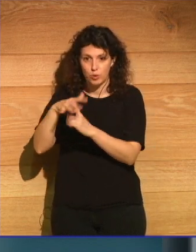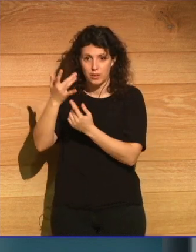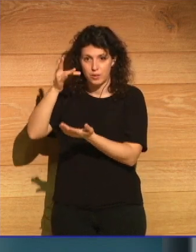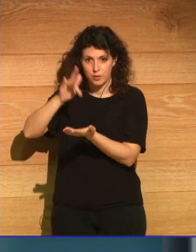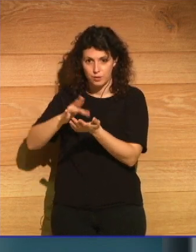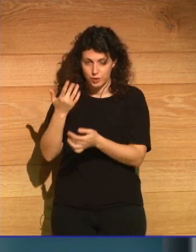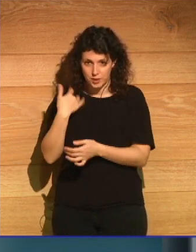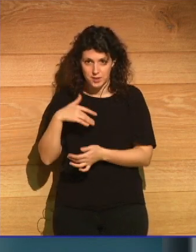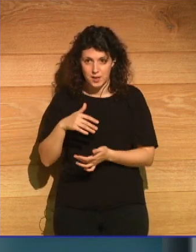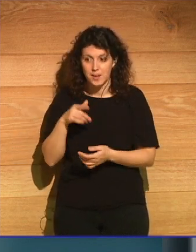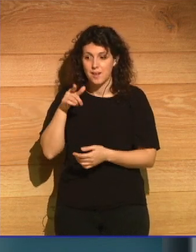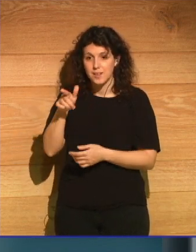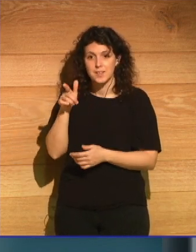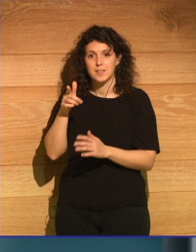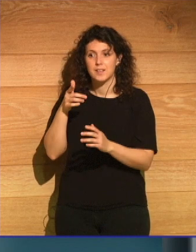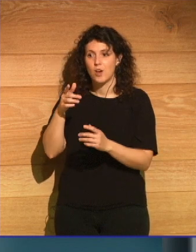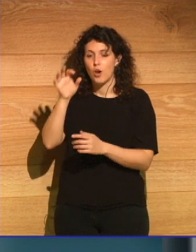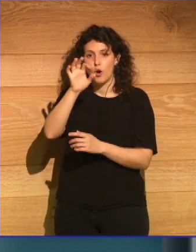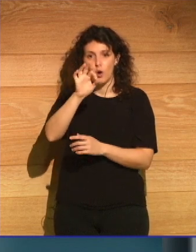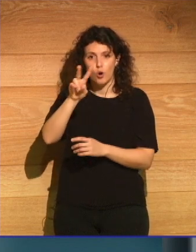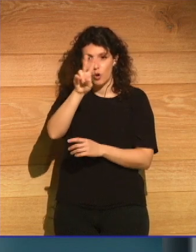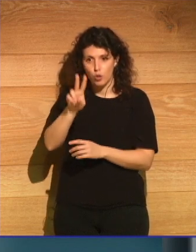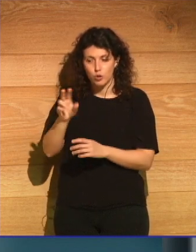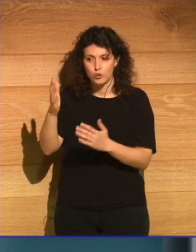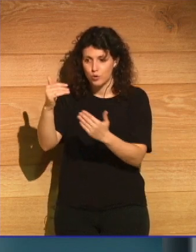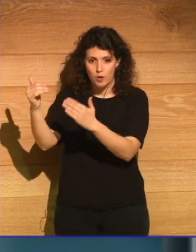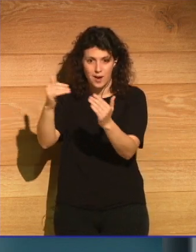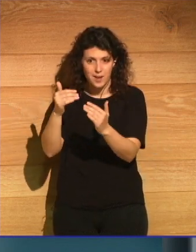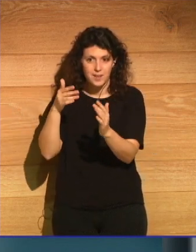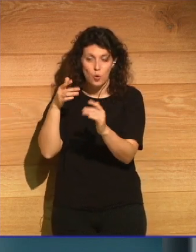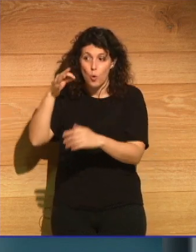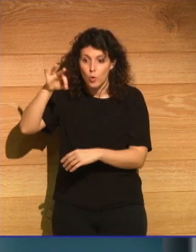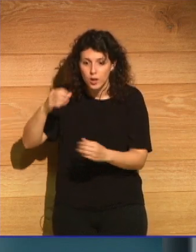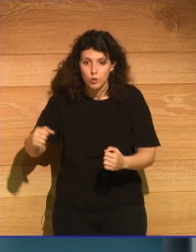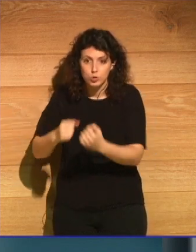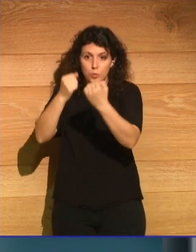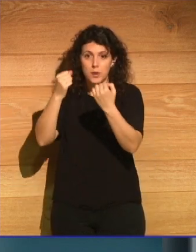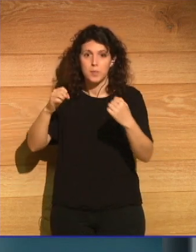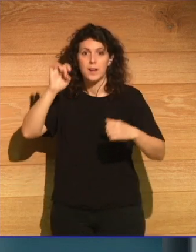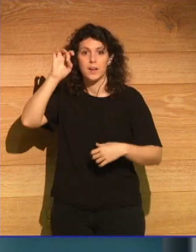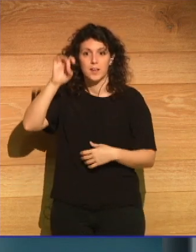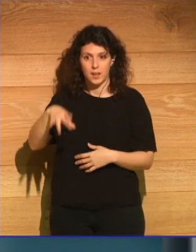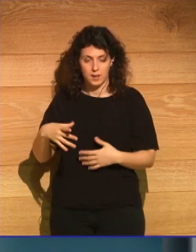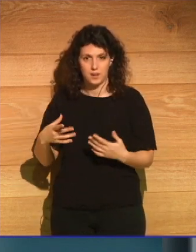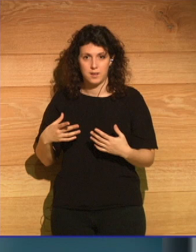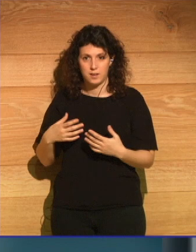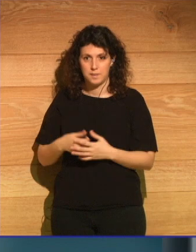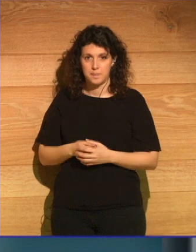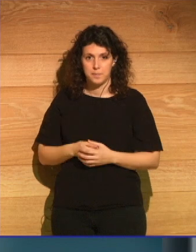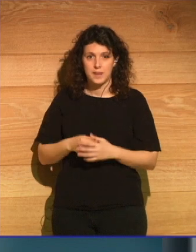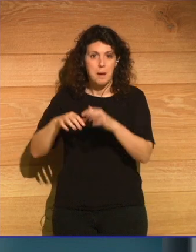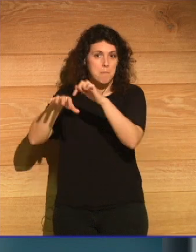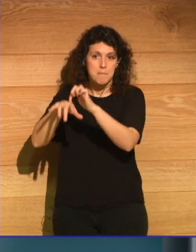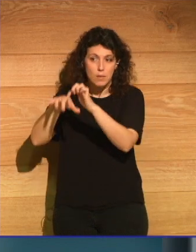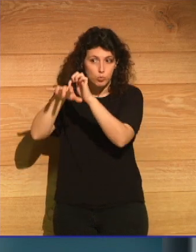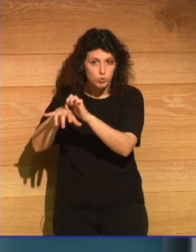Pero existe esta falta de oxígeno en estas zonas y lo único que puede sobrevivir en esas zonas ya son las